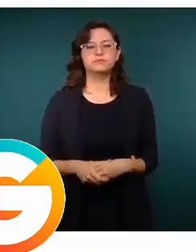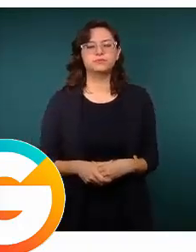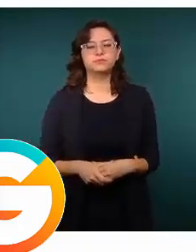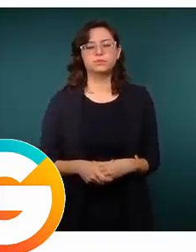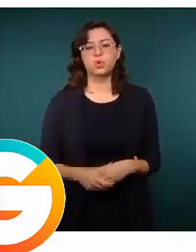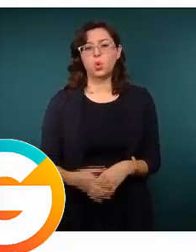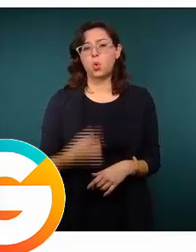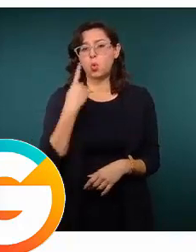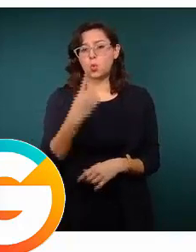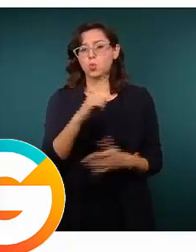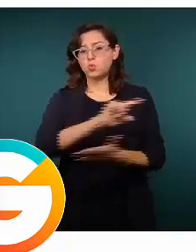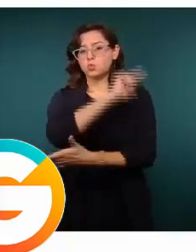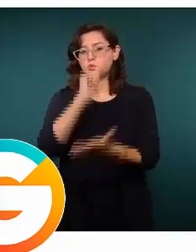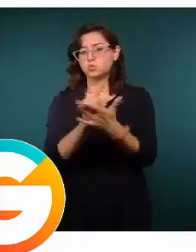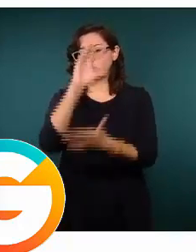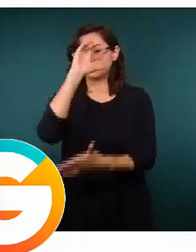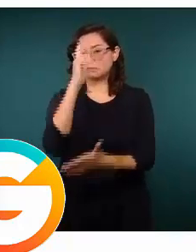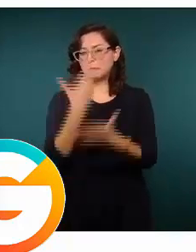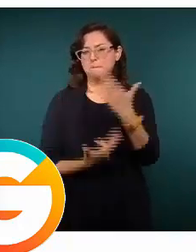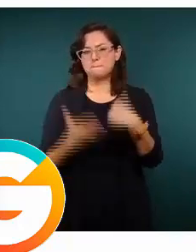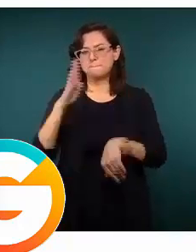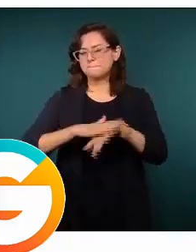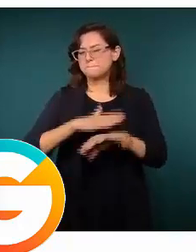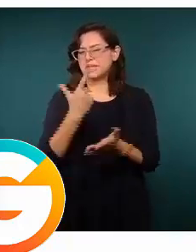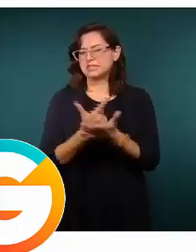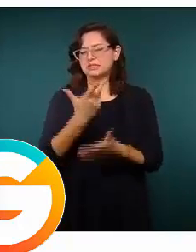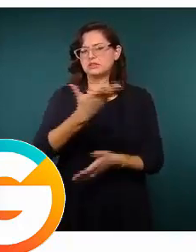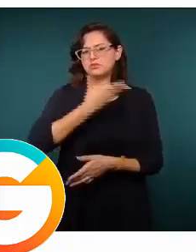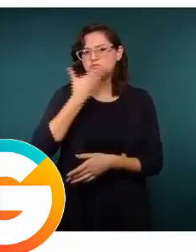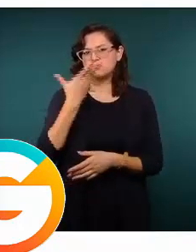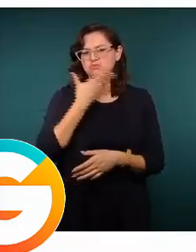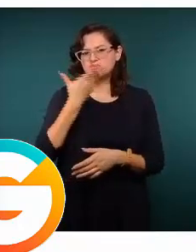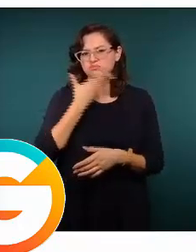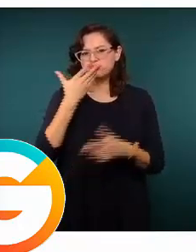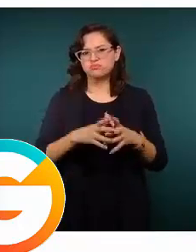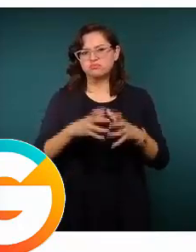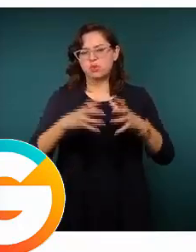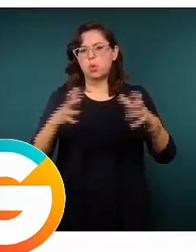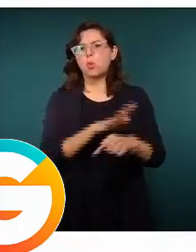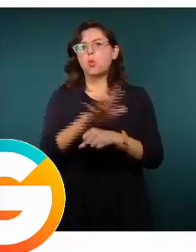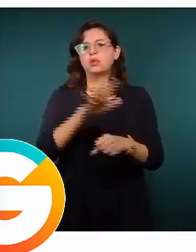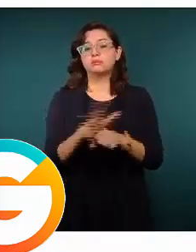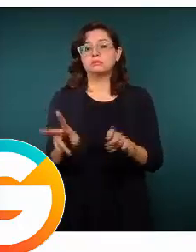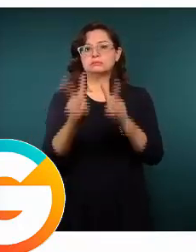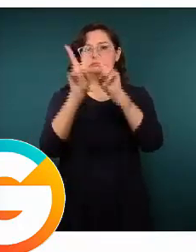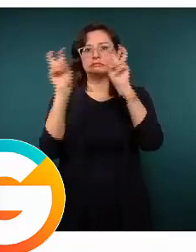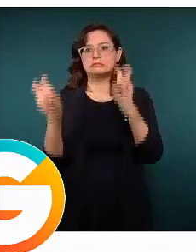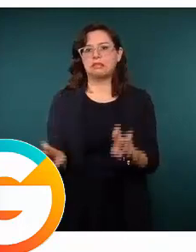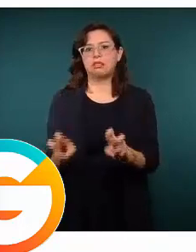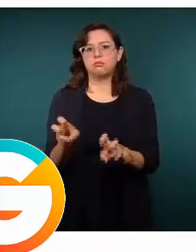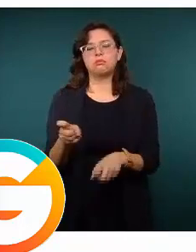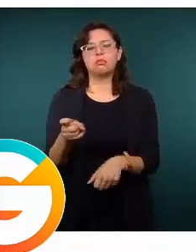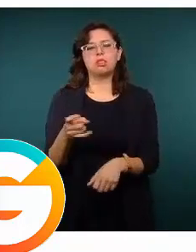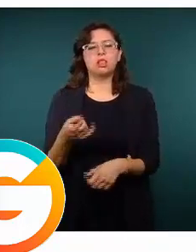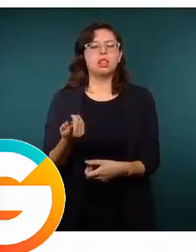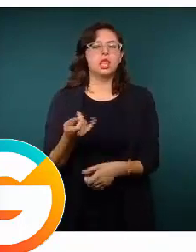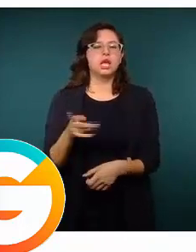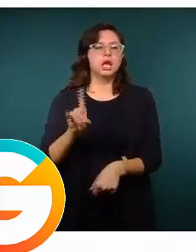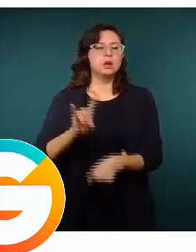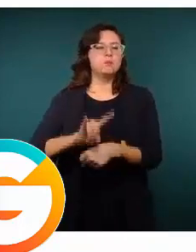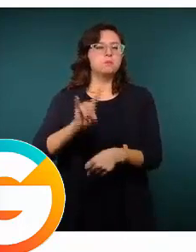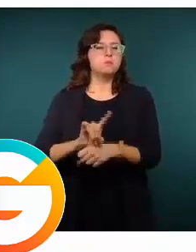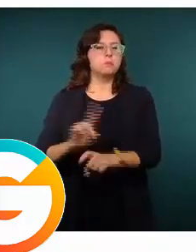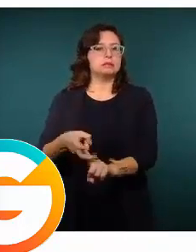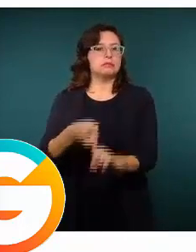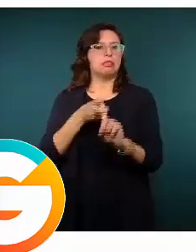y que debemos atender de manera más eficaz es la extorsión. Estos delitos que además afectan a